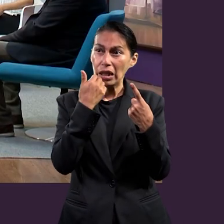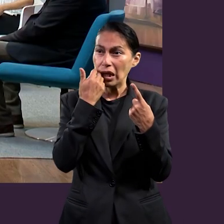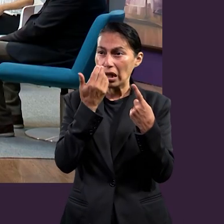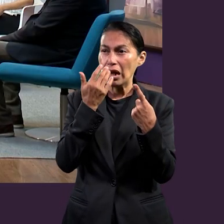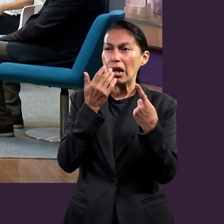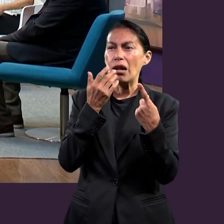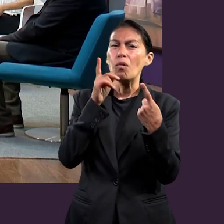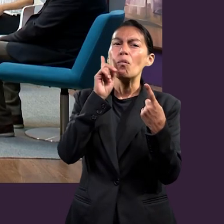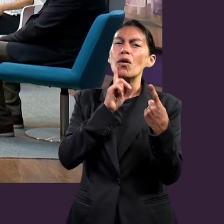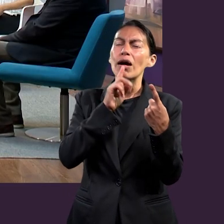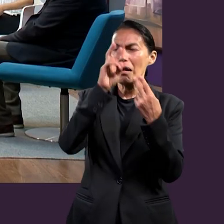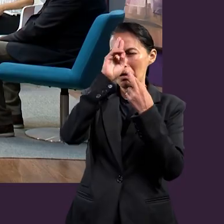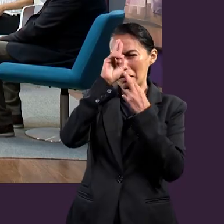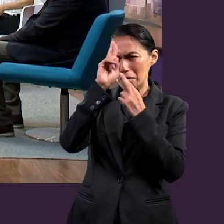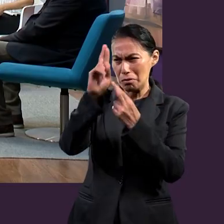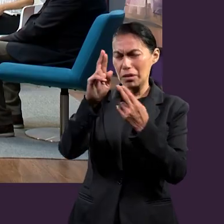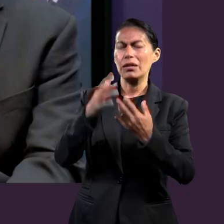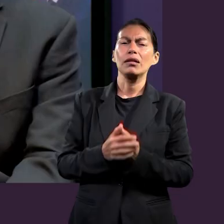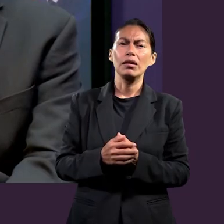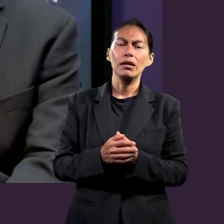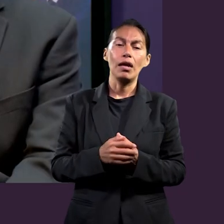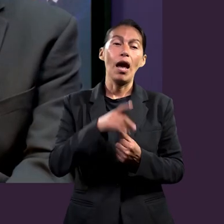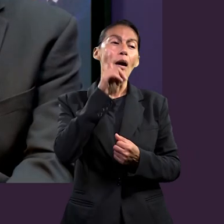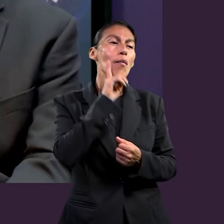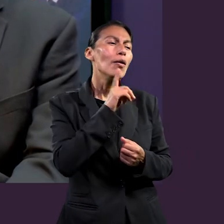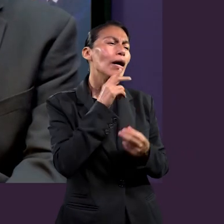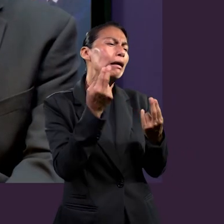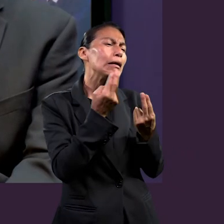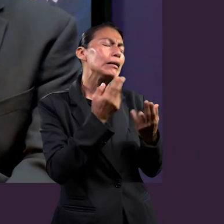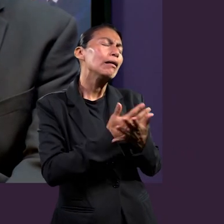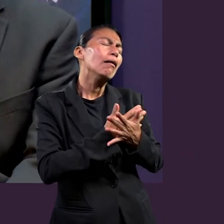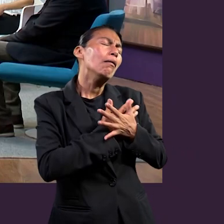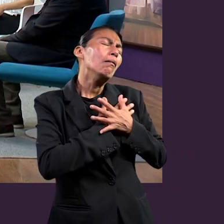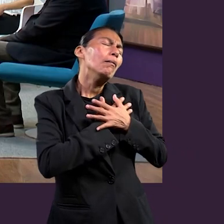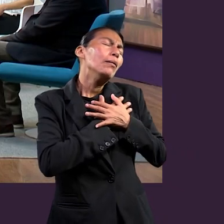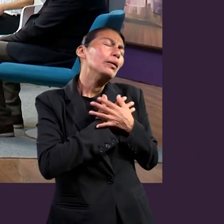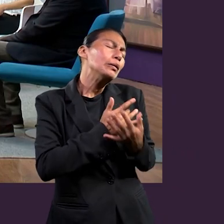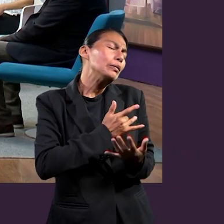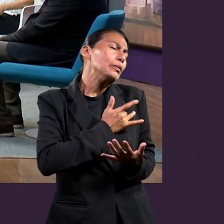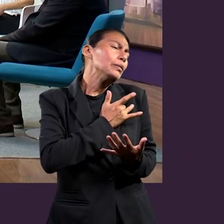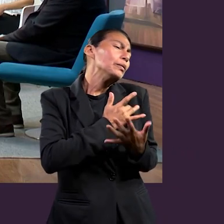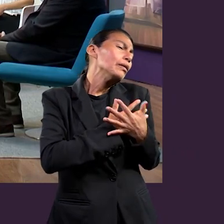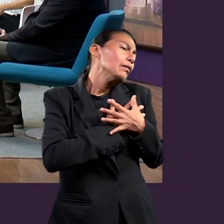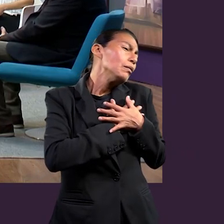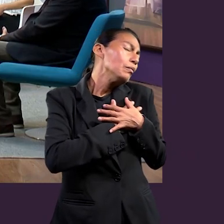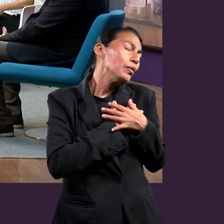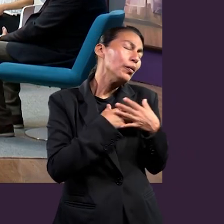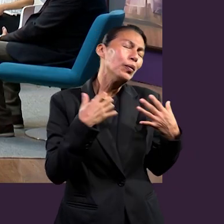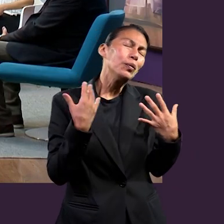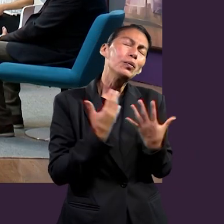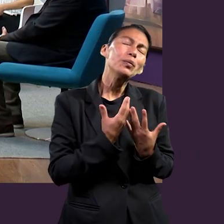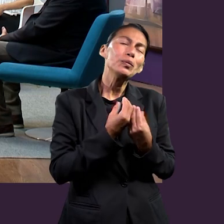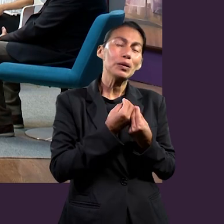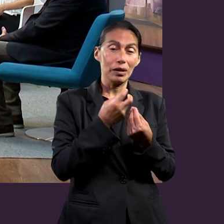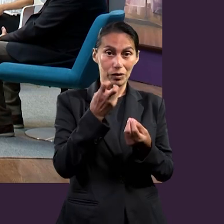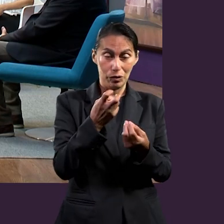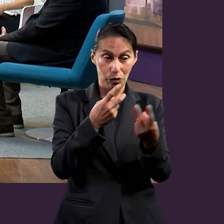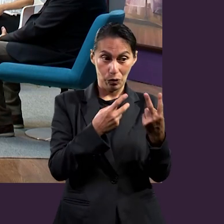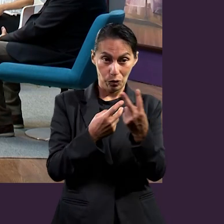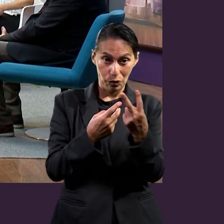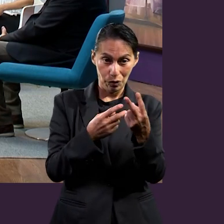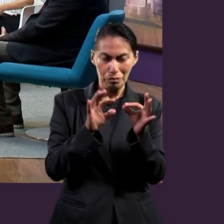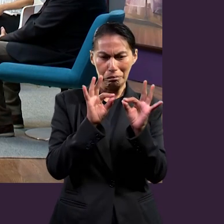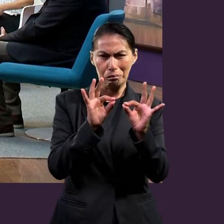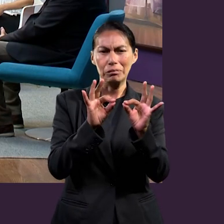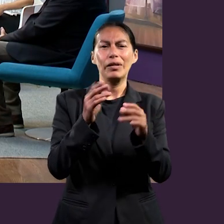buscamos respeto, ¿no? Sentirnos respetados. Y las mujeres buscan amor. La mujer necesita sentirse querida. Y